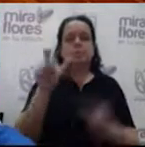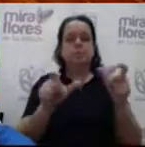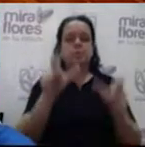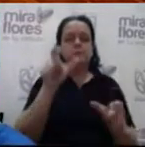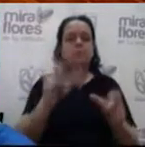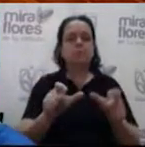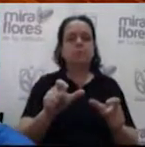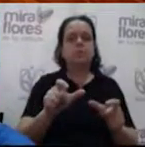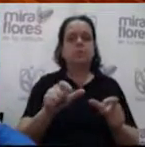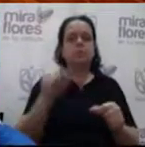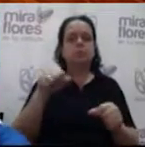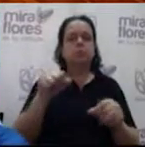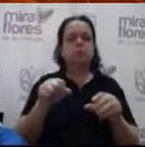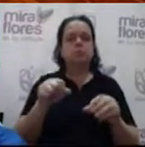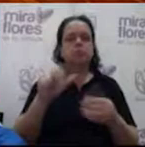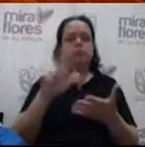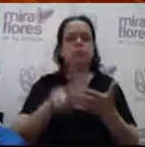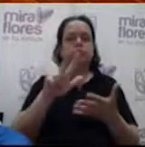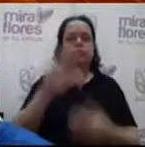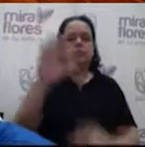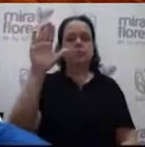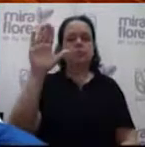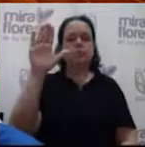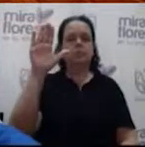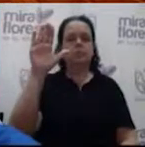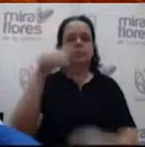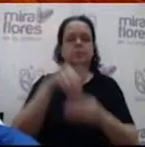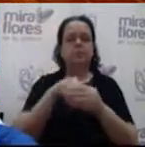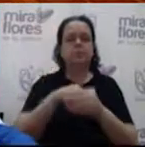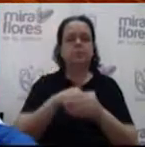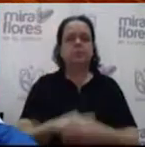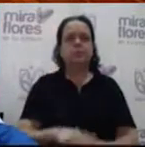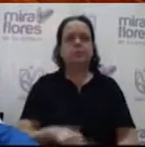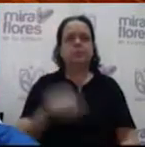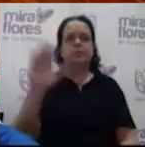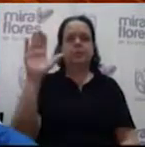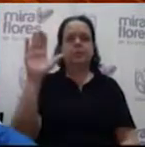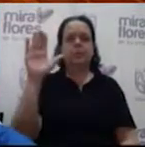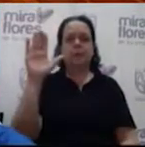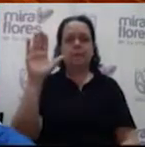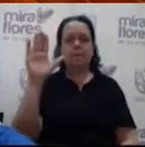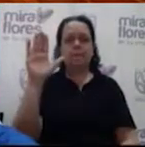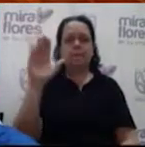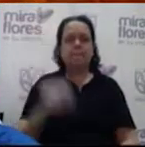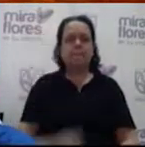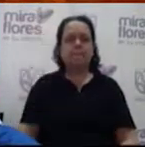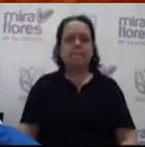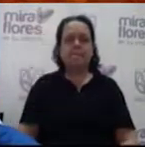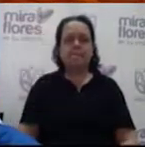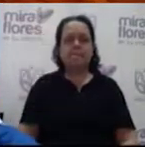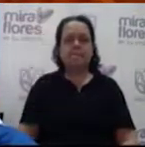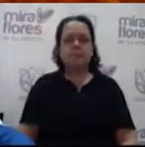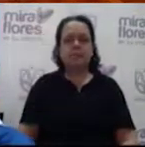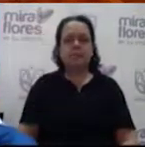Consejo que estén a favor de aprobar el acta, se dan a expresarlo en señal de conformidad, salvo que hubiese alguna observación.